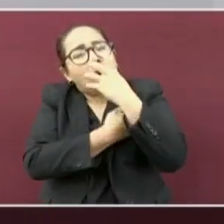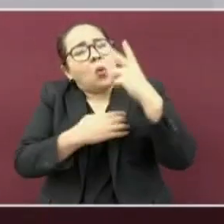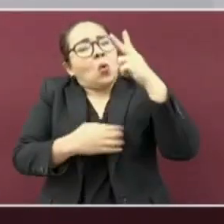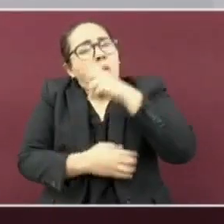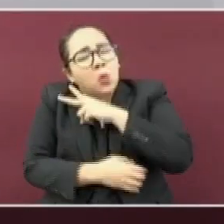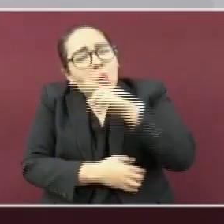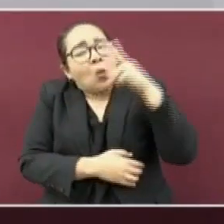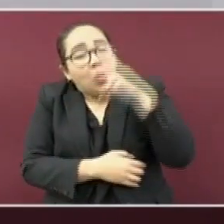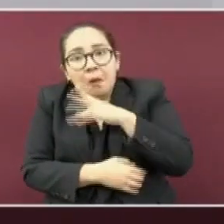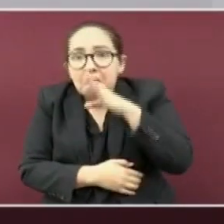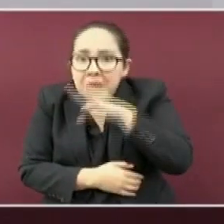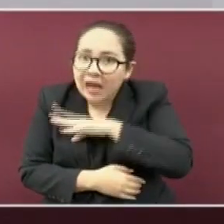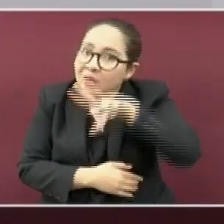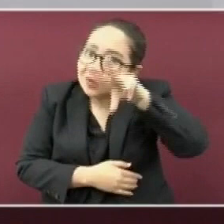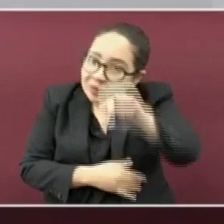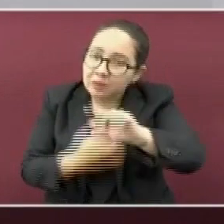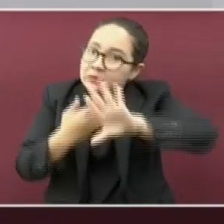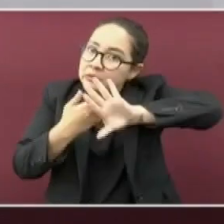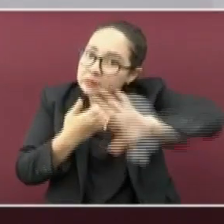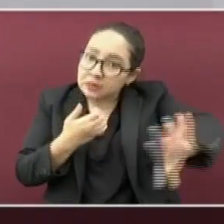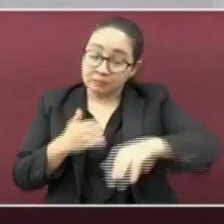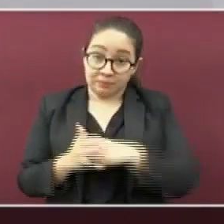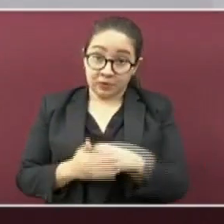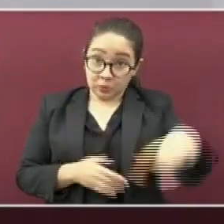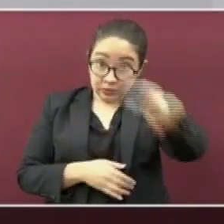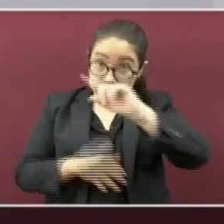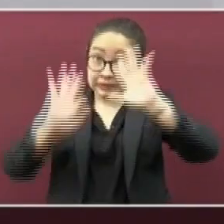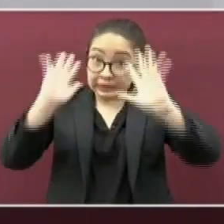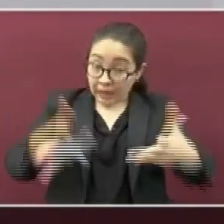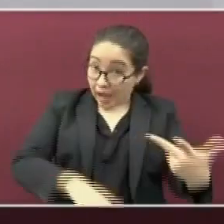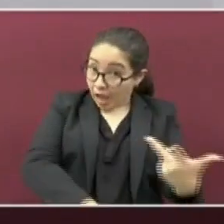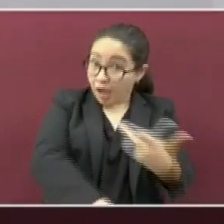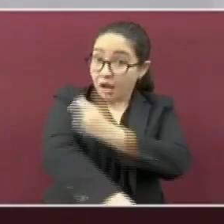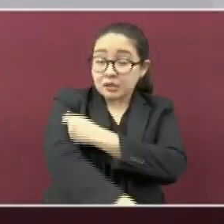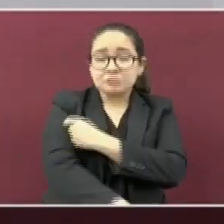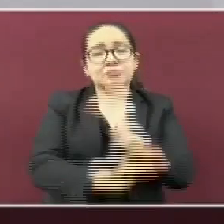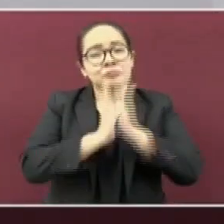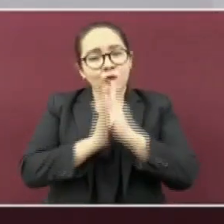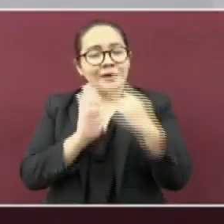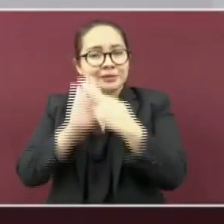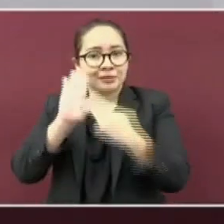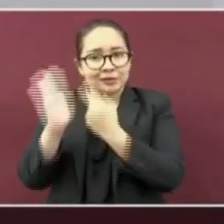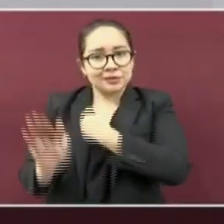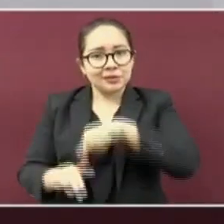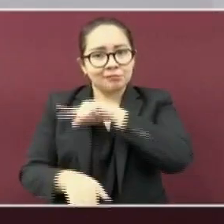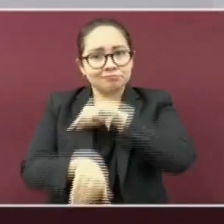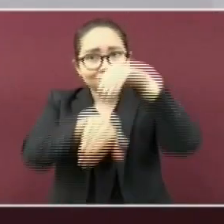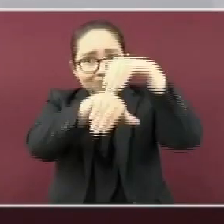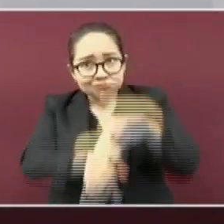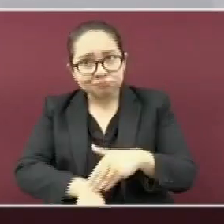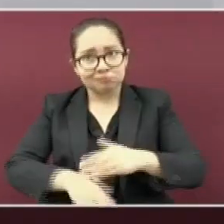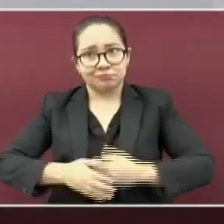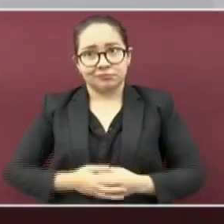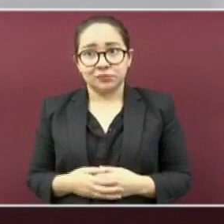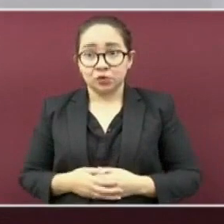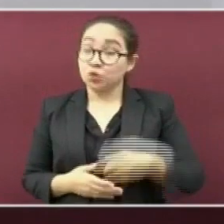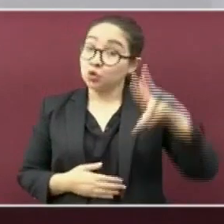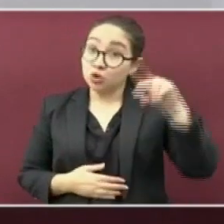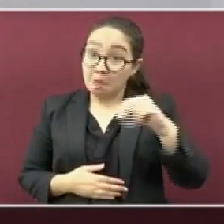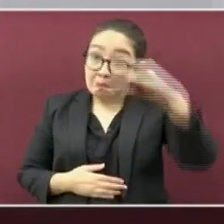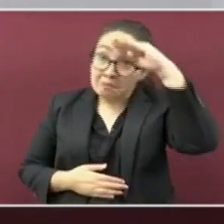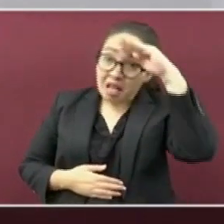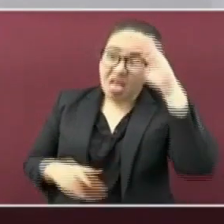Y si ya están vacunados, familia veracruzana, sigan con las medidas de protección sanitaria. No se